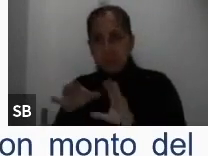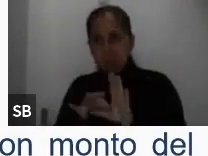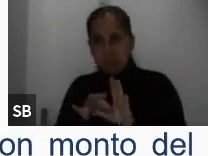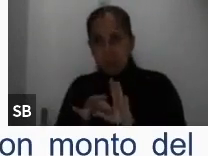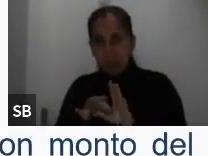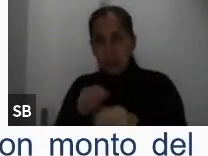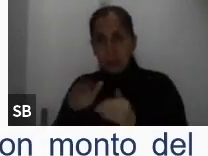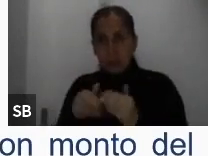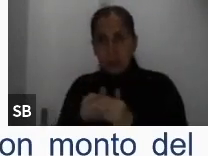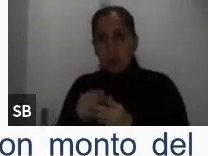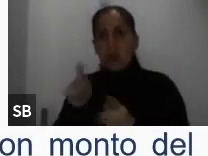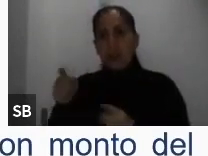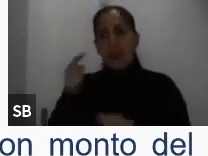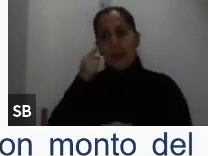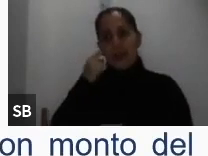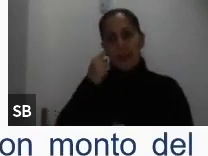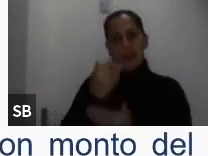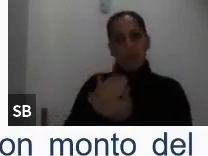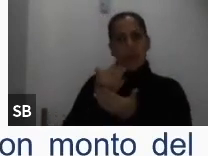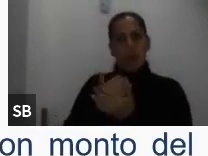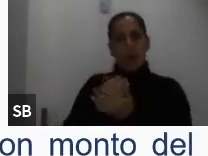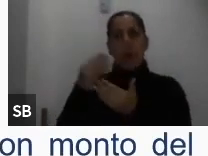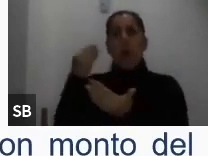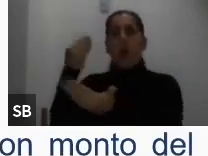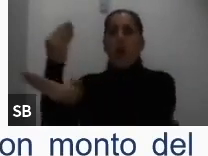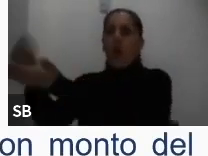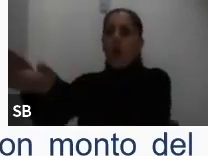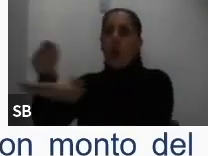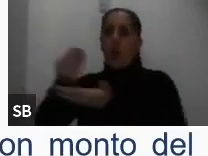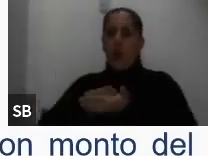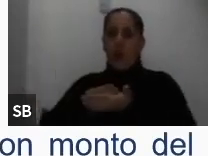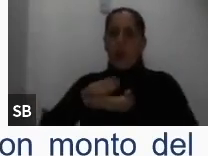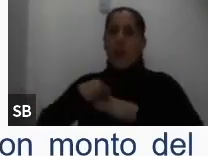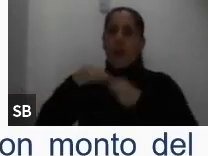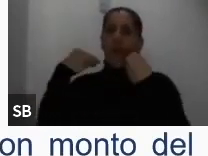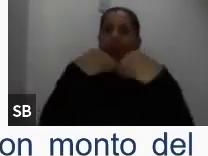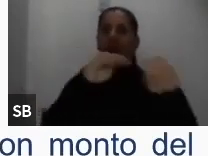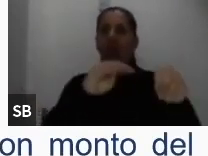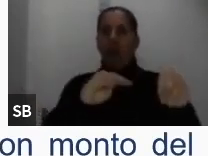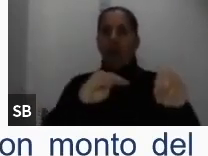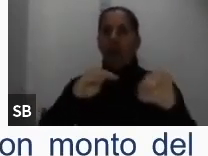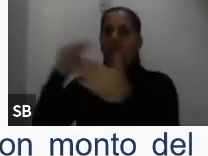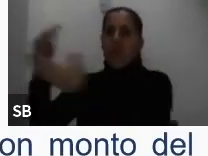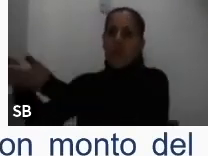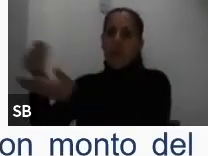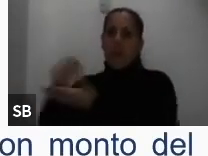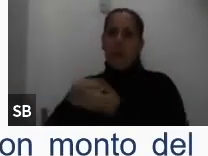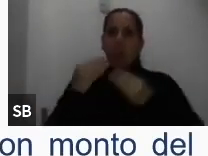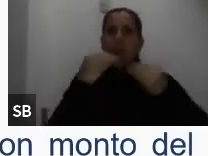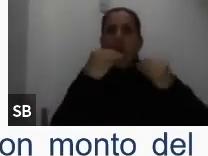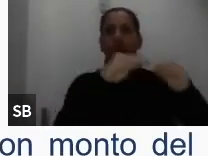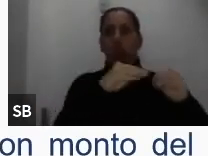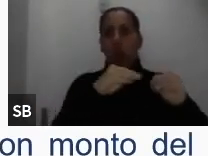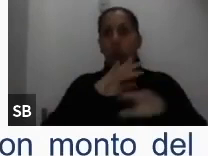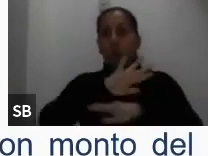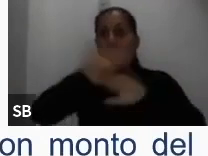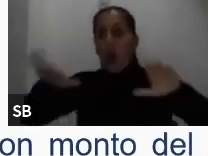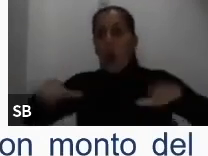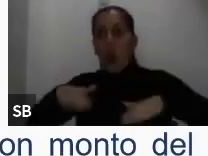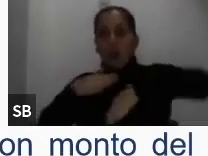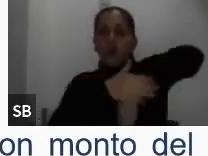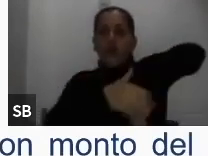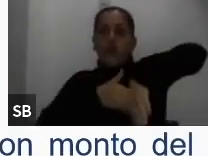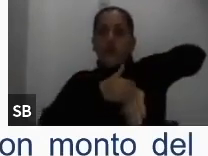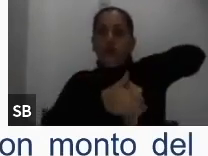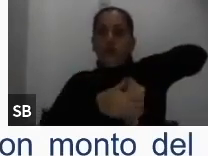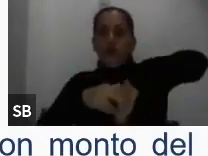venta entregadas en diversas subastas a nivel del país. Esta sección les permite la opción de